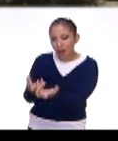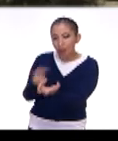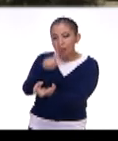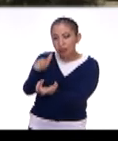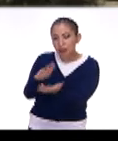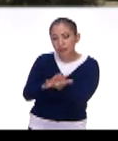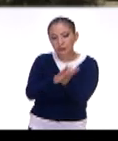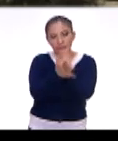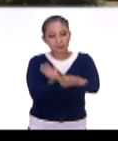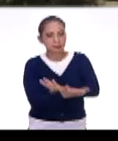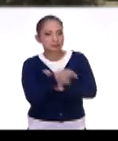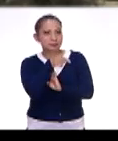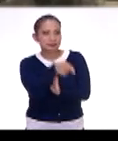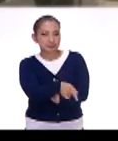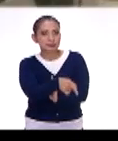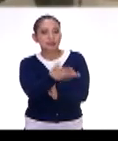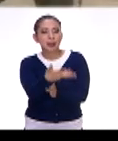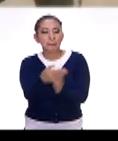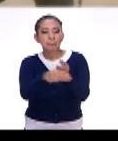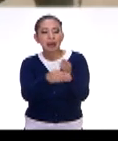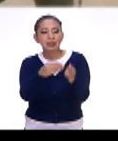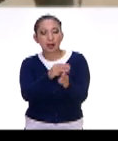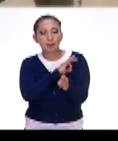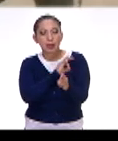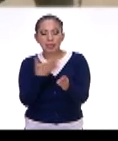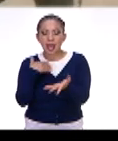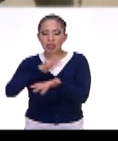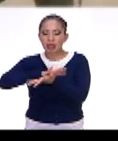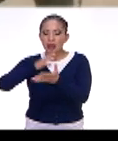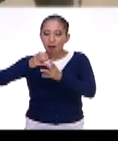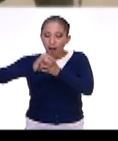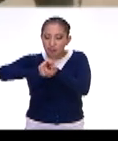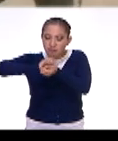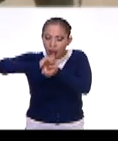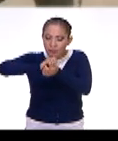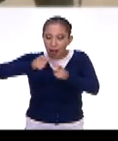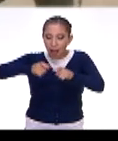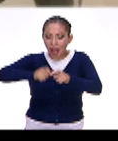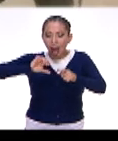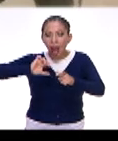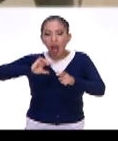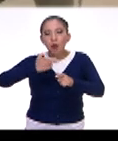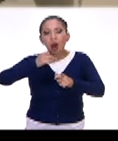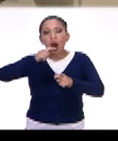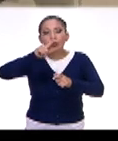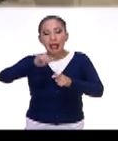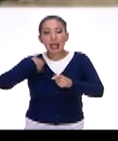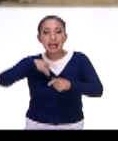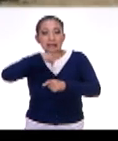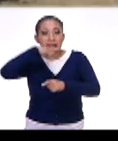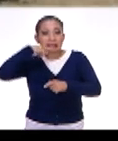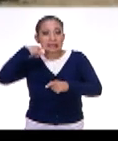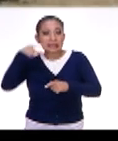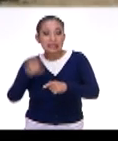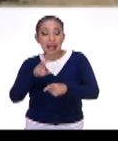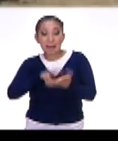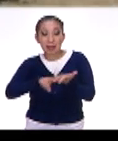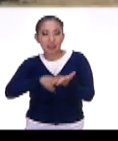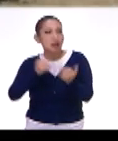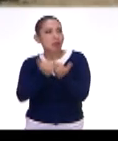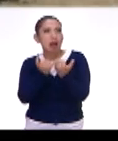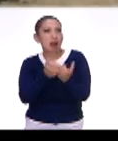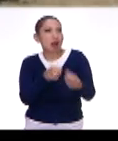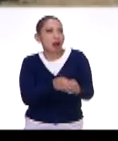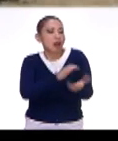después eso se convierte en un material que se puede hacer tortitas de agua utle en salsa verde, como si te comieras unas